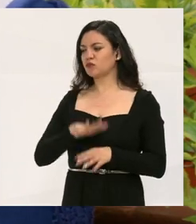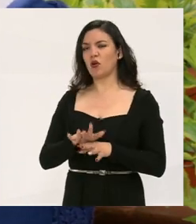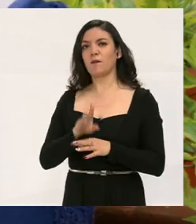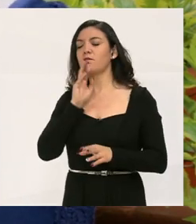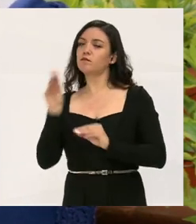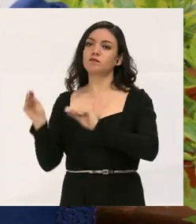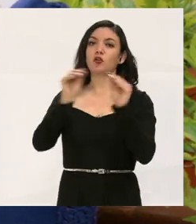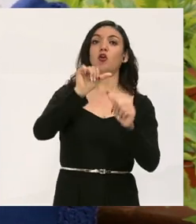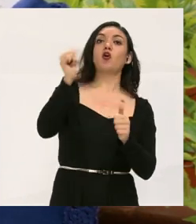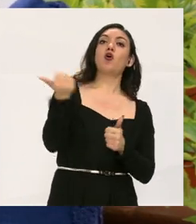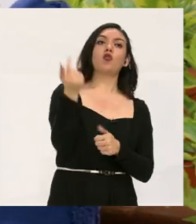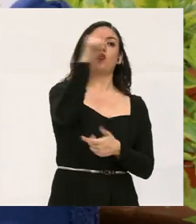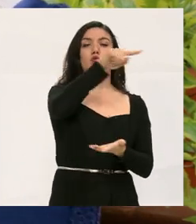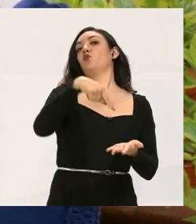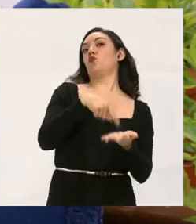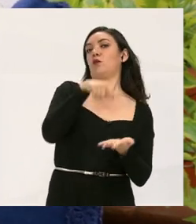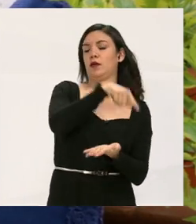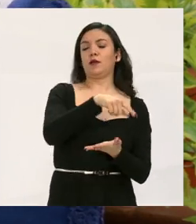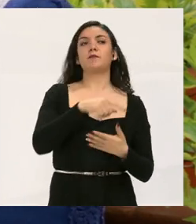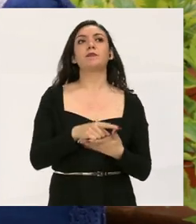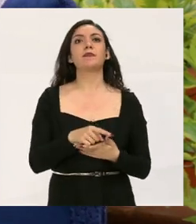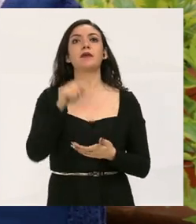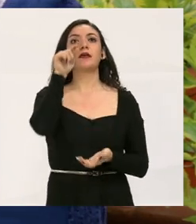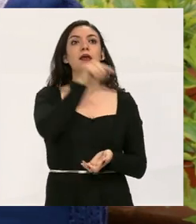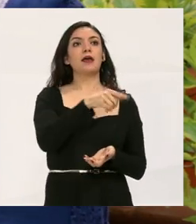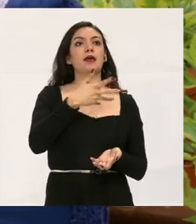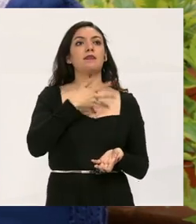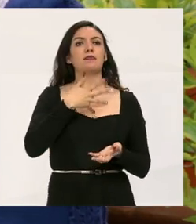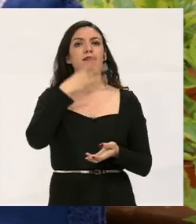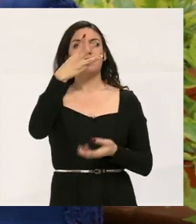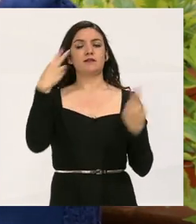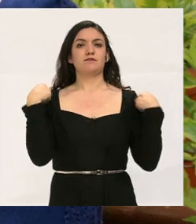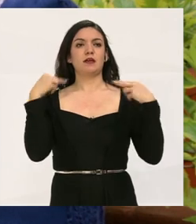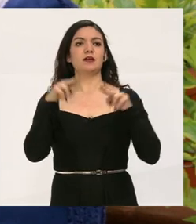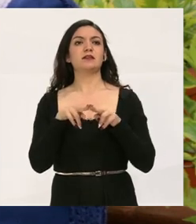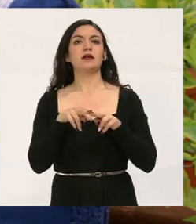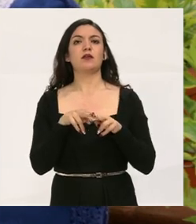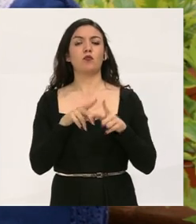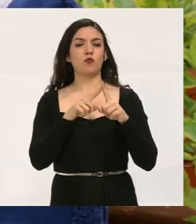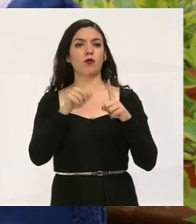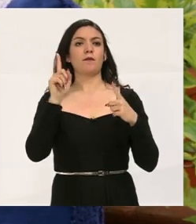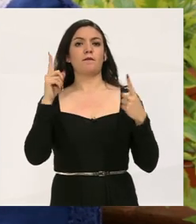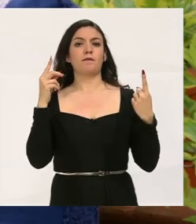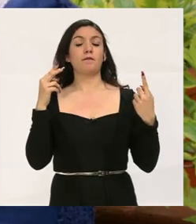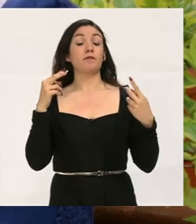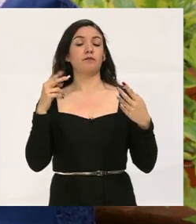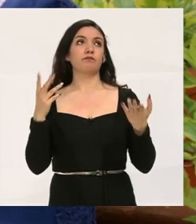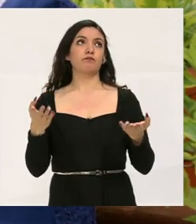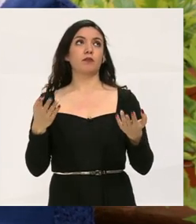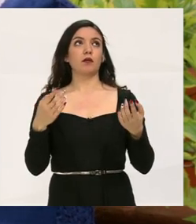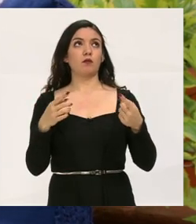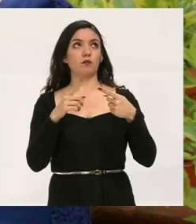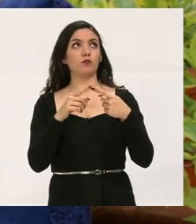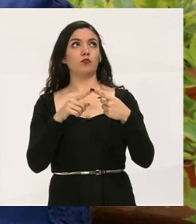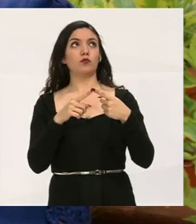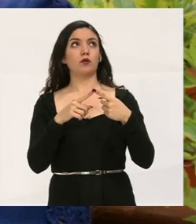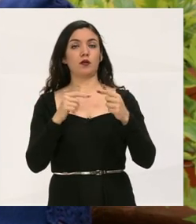alternativa, lo reciben en una estancia, y ahí tiene tres maestras, que es una maestra,